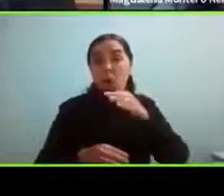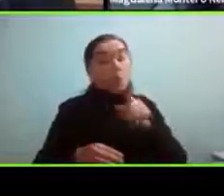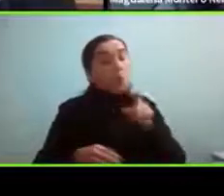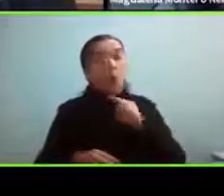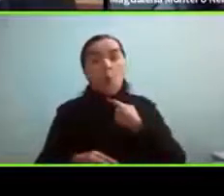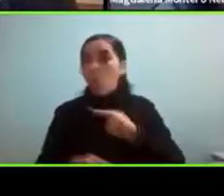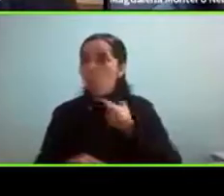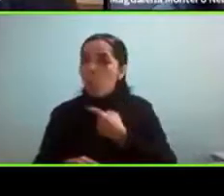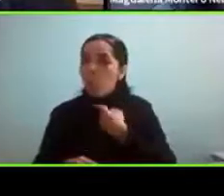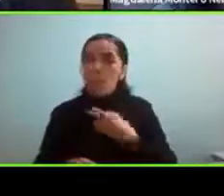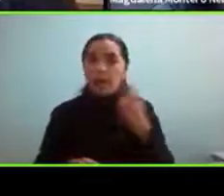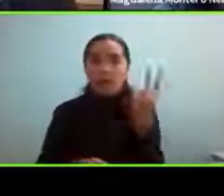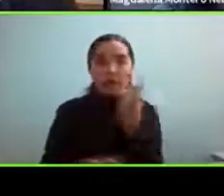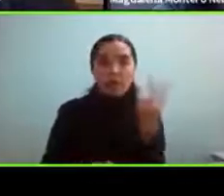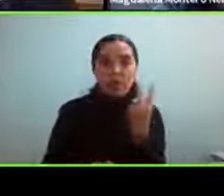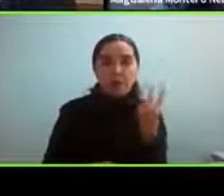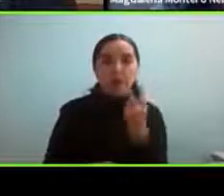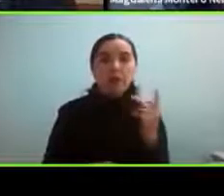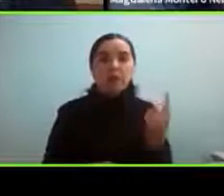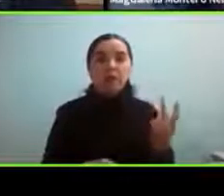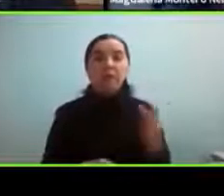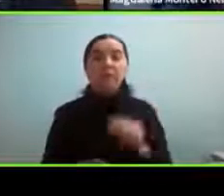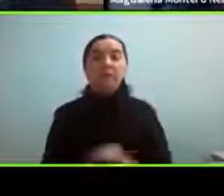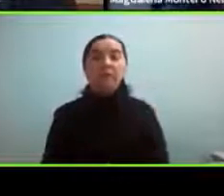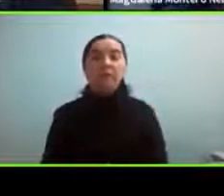dos presentaciones de Magdalena y Cintia